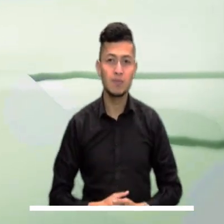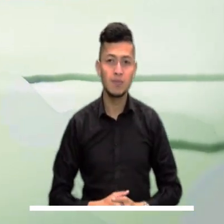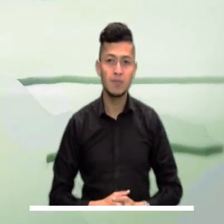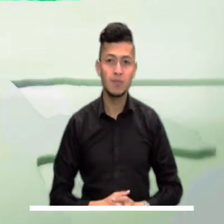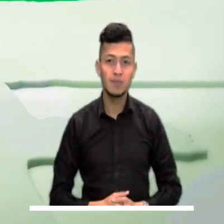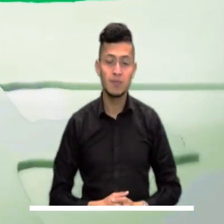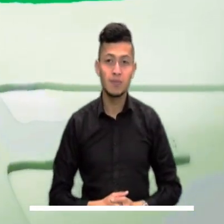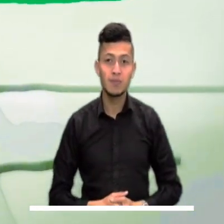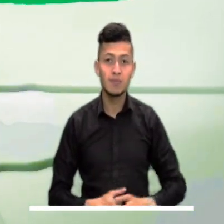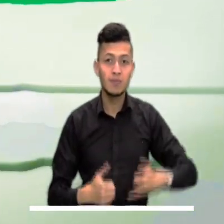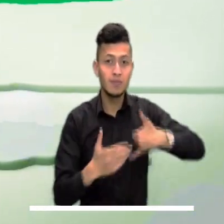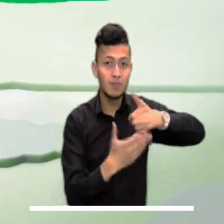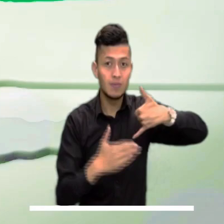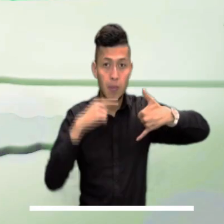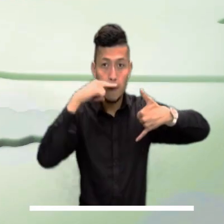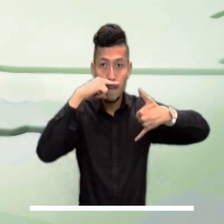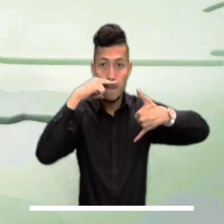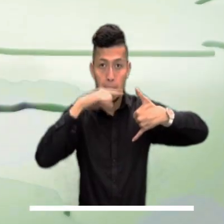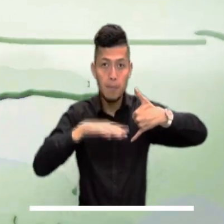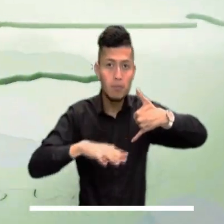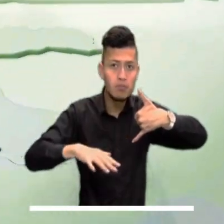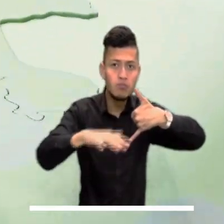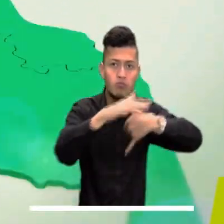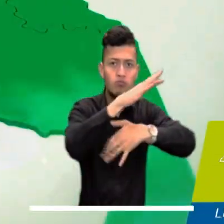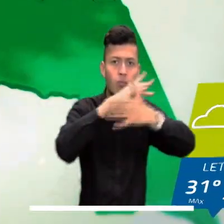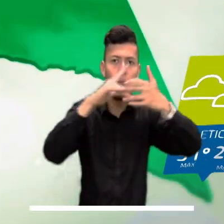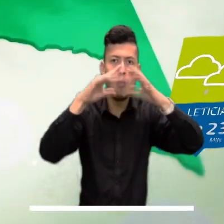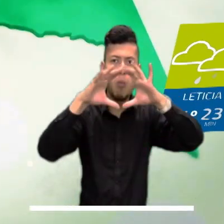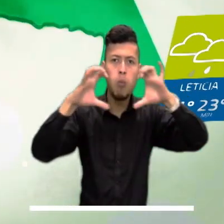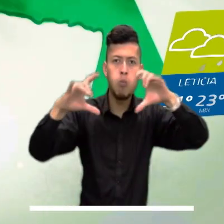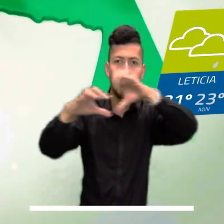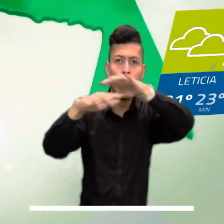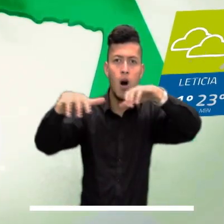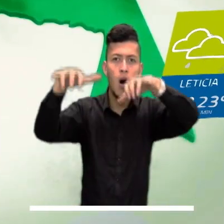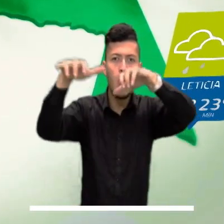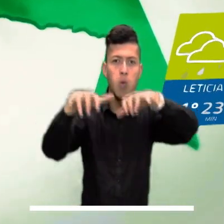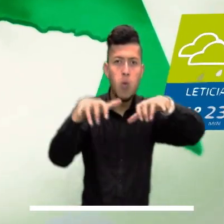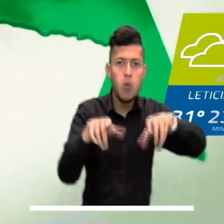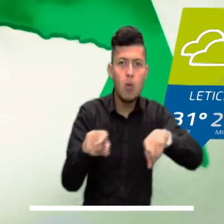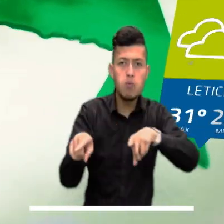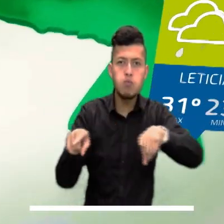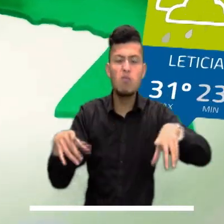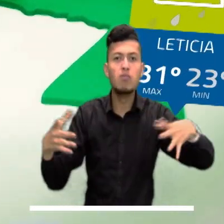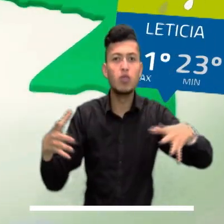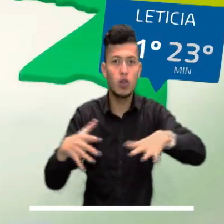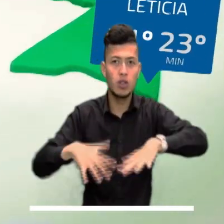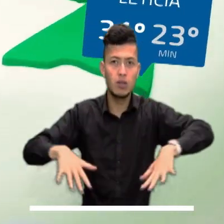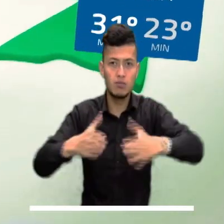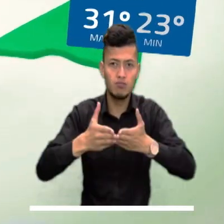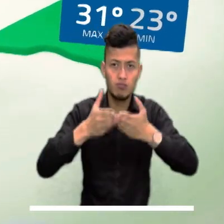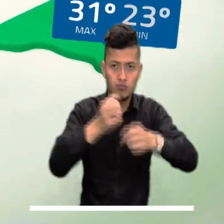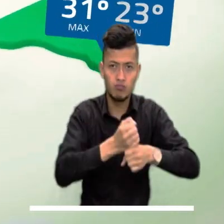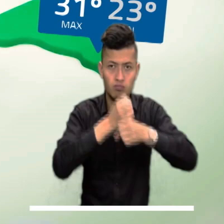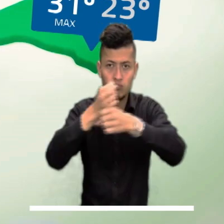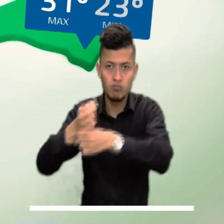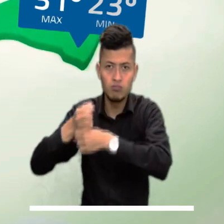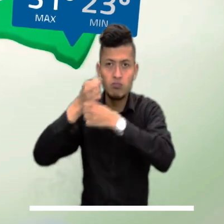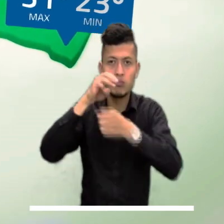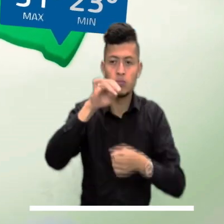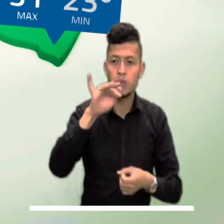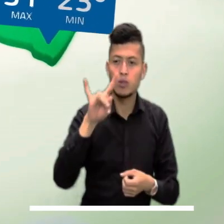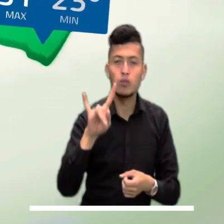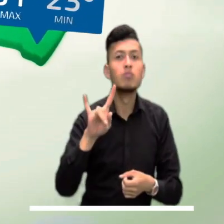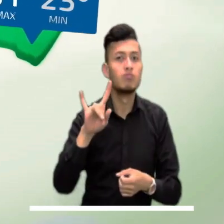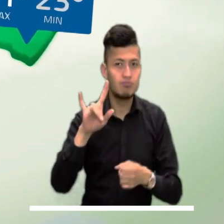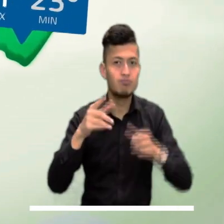eléctricas en algunos sectores. La Amazonía presenta cielo nublado con lluvias sobre toda la zona, las más fuertes sobre